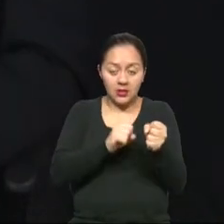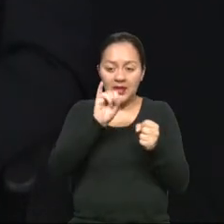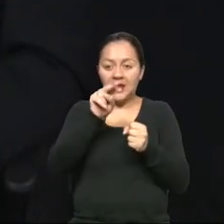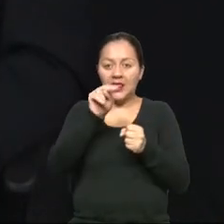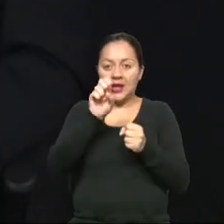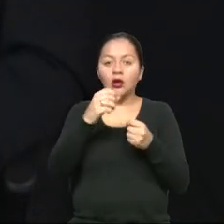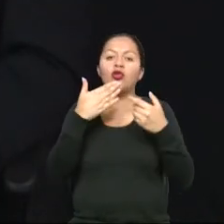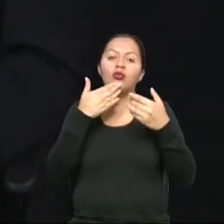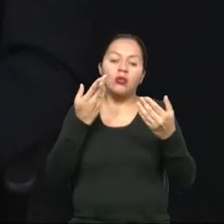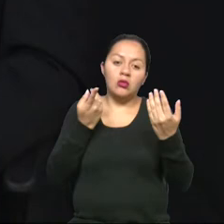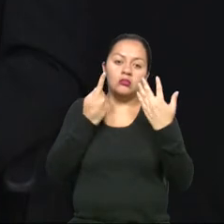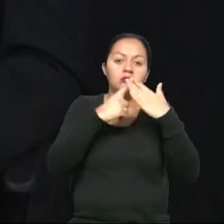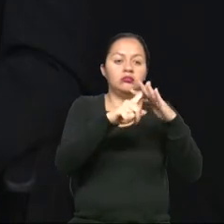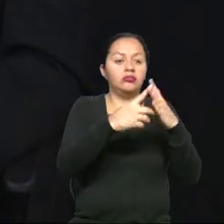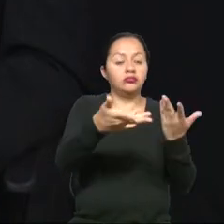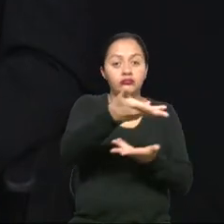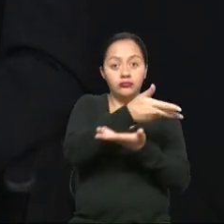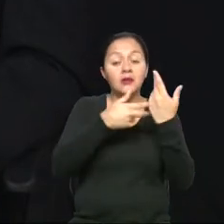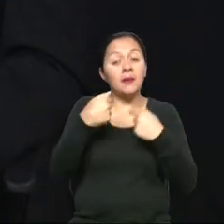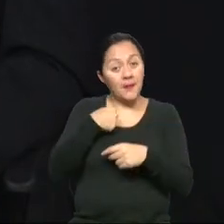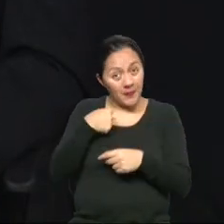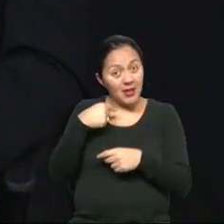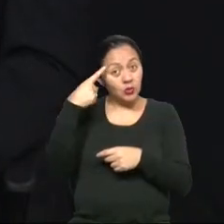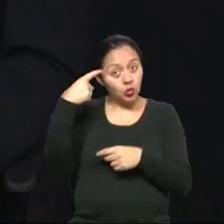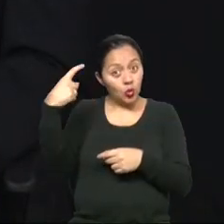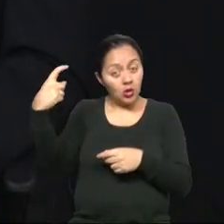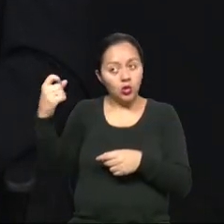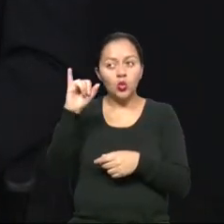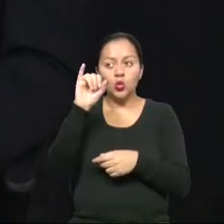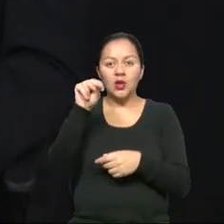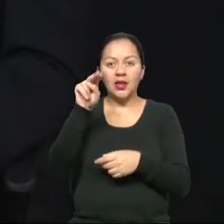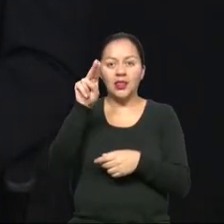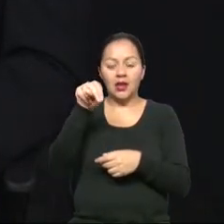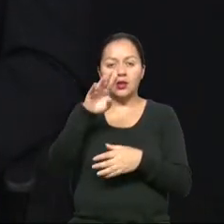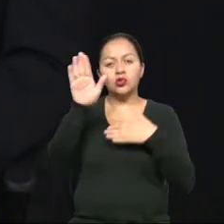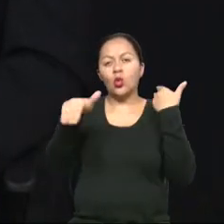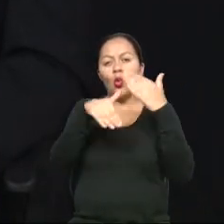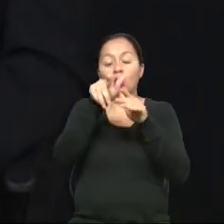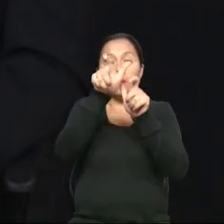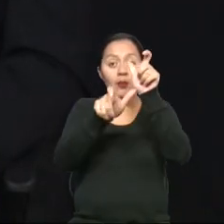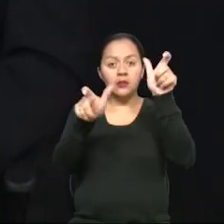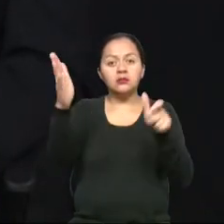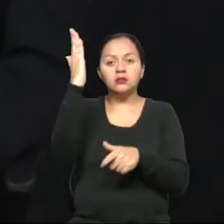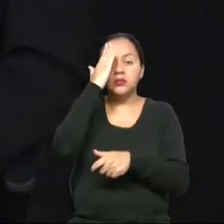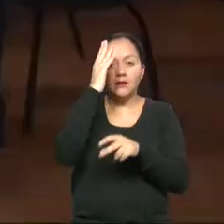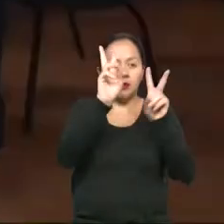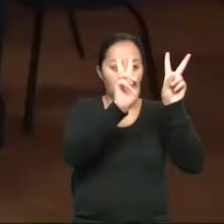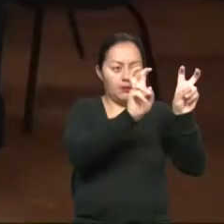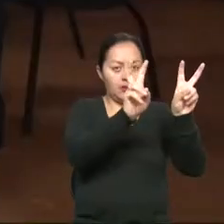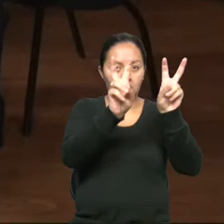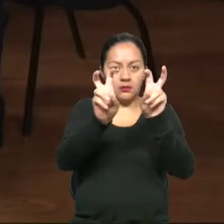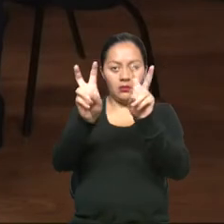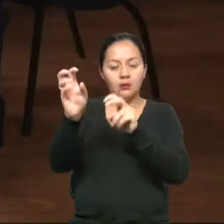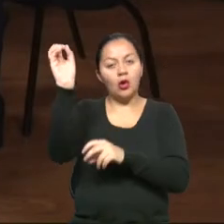ustedes. Mi sueño es que el INEM tenga en todos los espacios las personas que sepan de cada tema, que den sus opiniones en lo que está